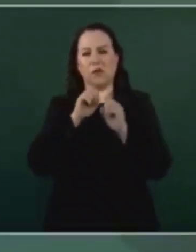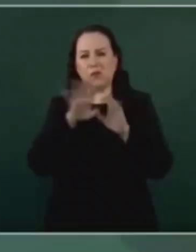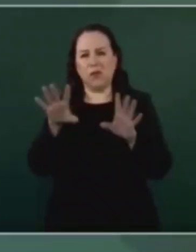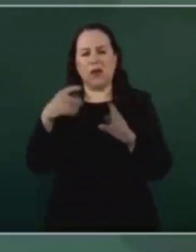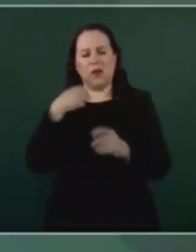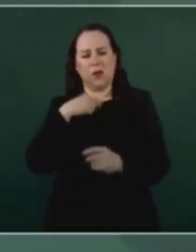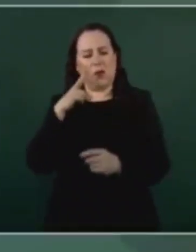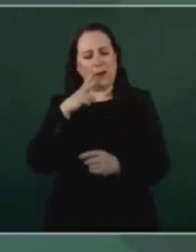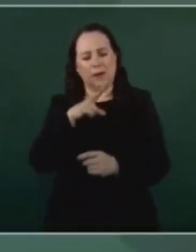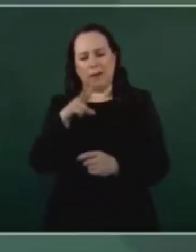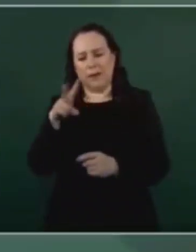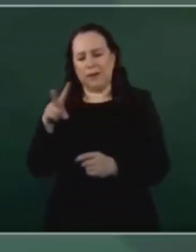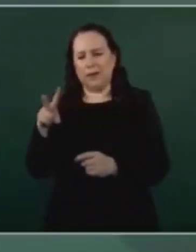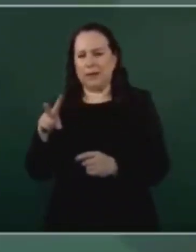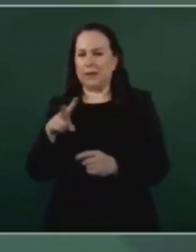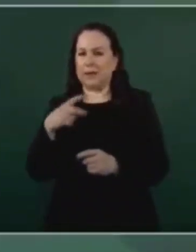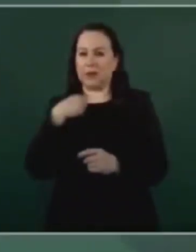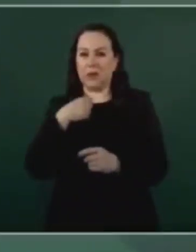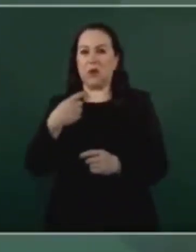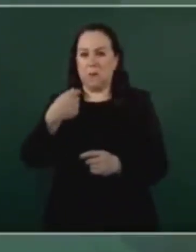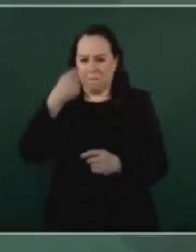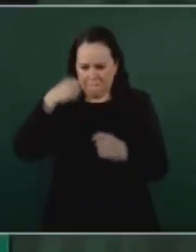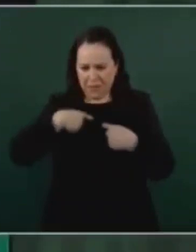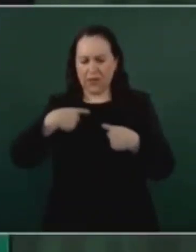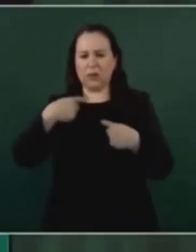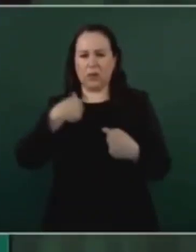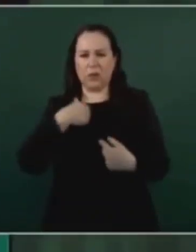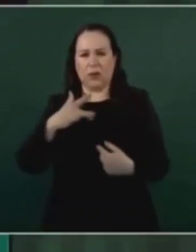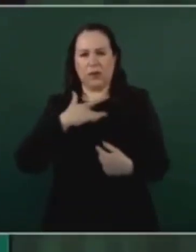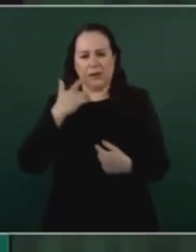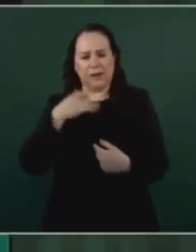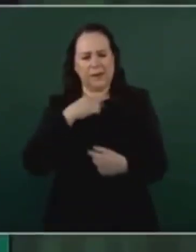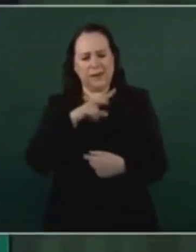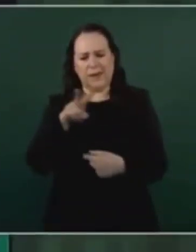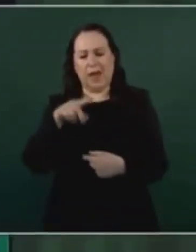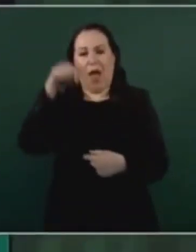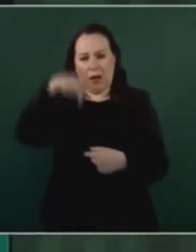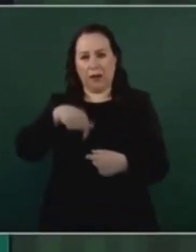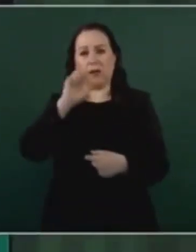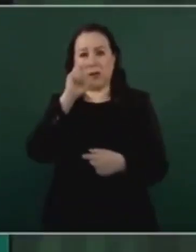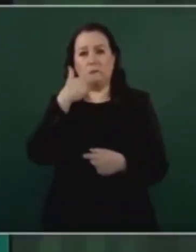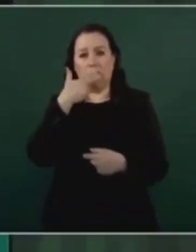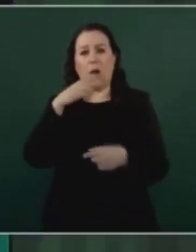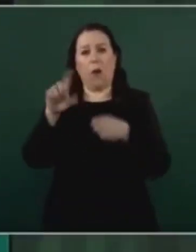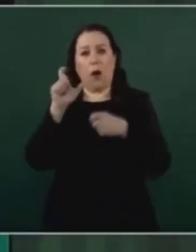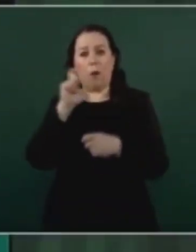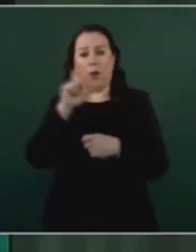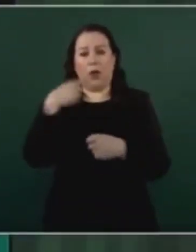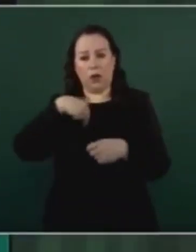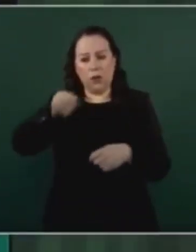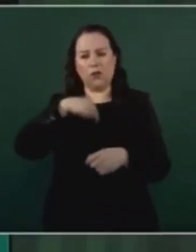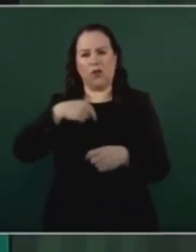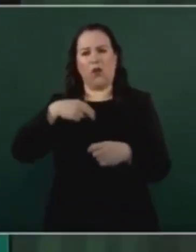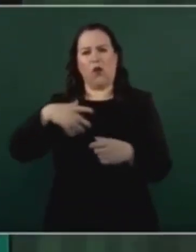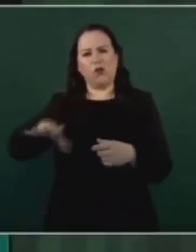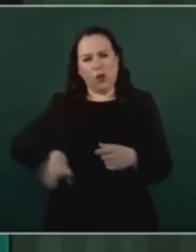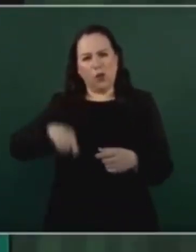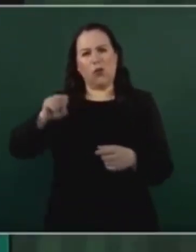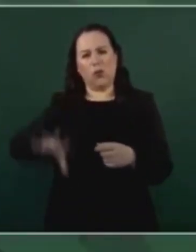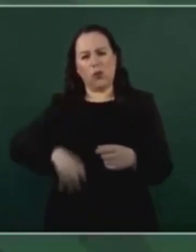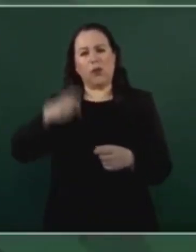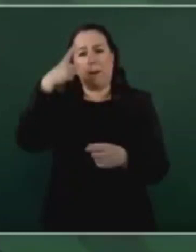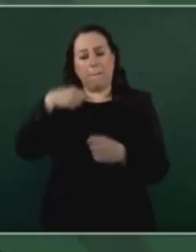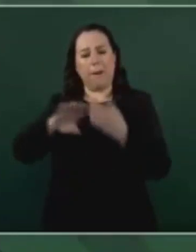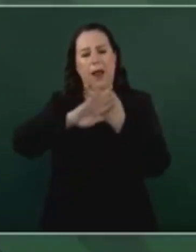vivido personalmente en la lucha que emprendimos en Chihuahua contra la corrupción, porque cuando se asume una bandera como esta,